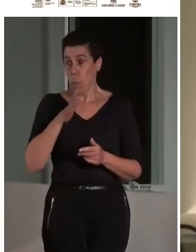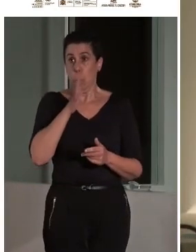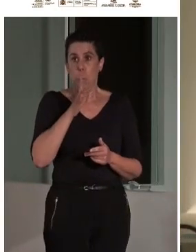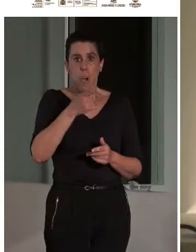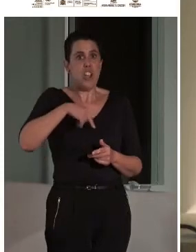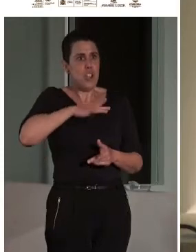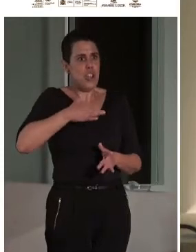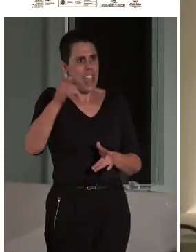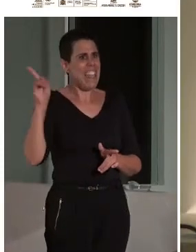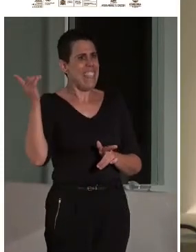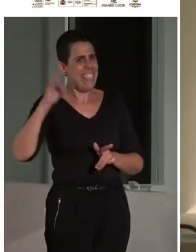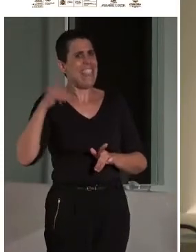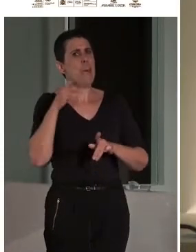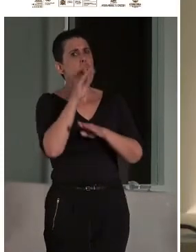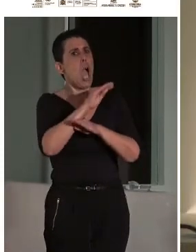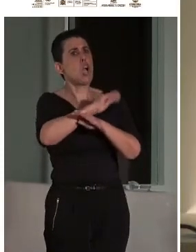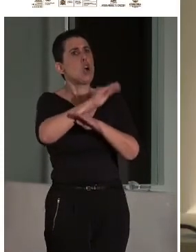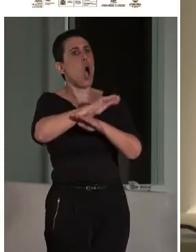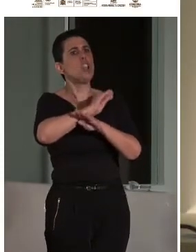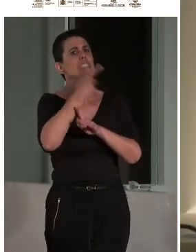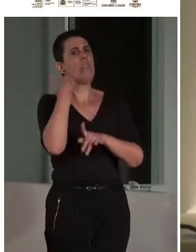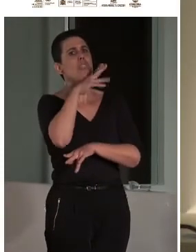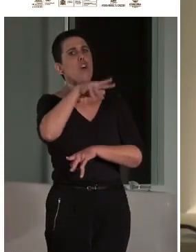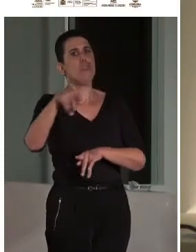Pero yo tengo que decirlo porque yo soy conservador de museos también.